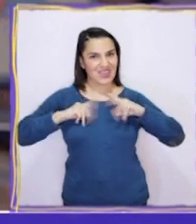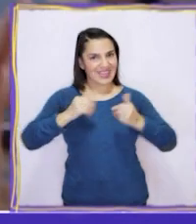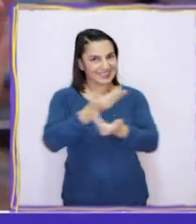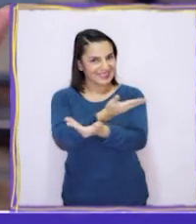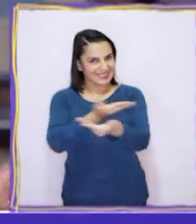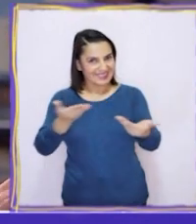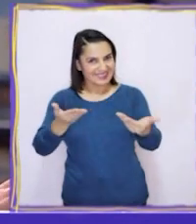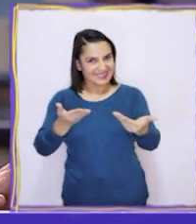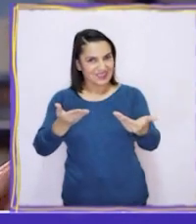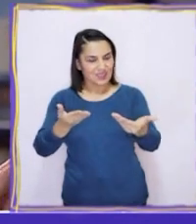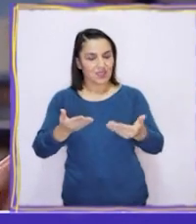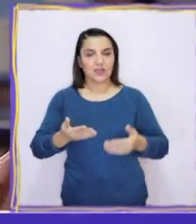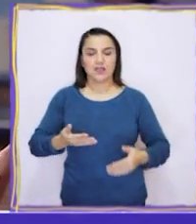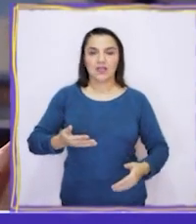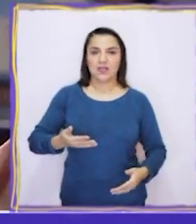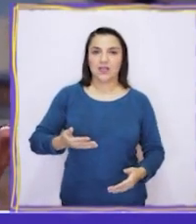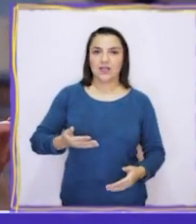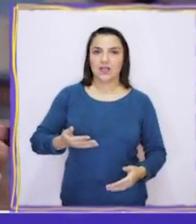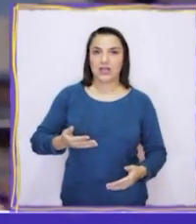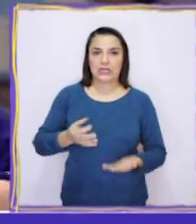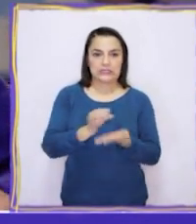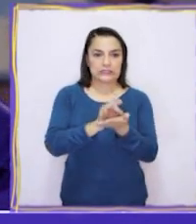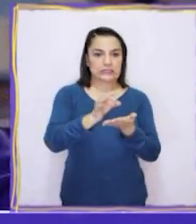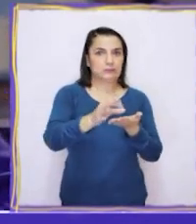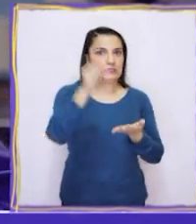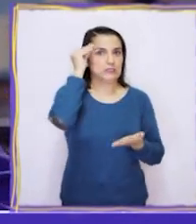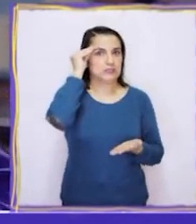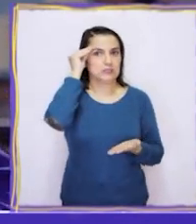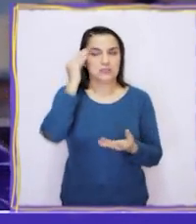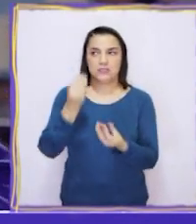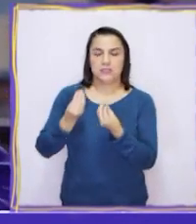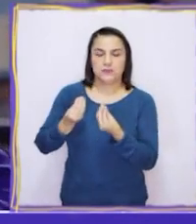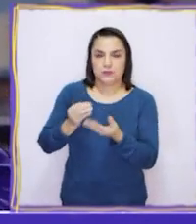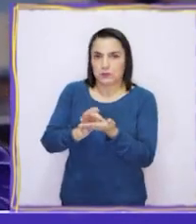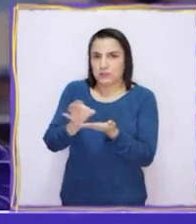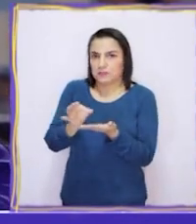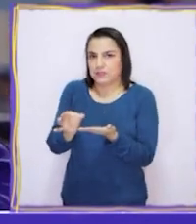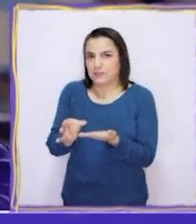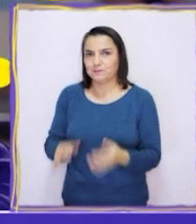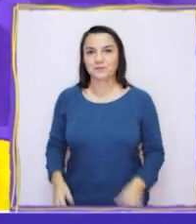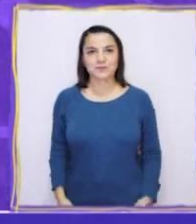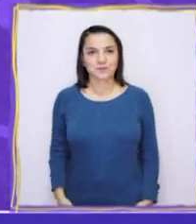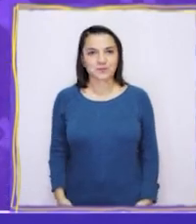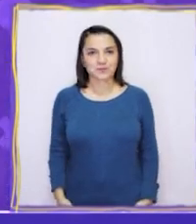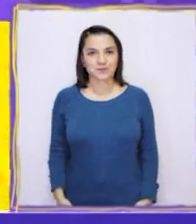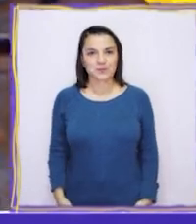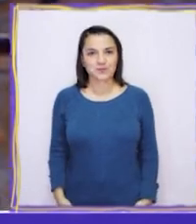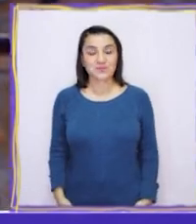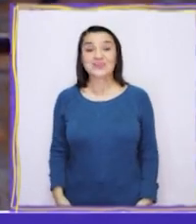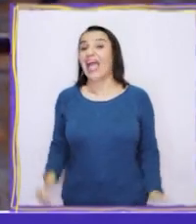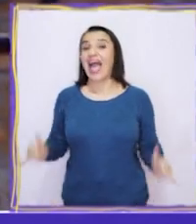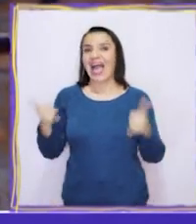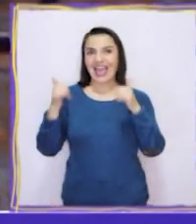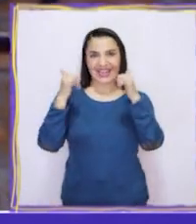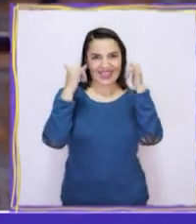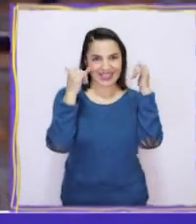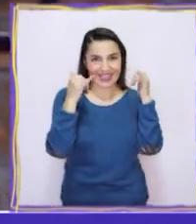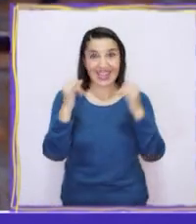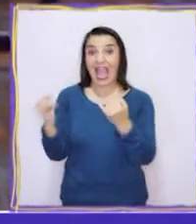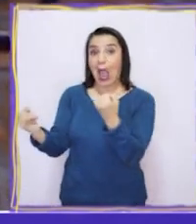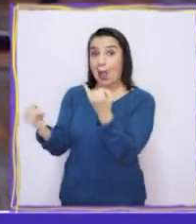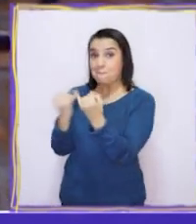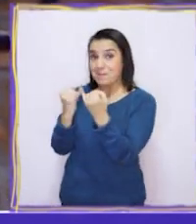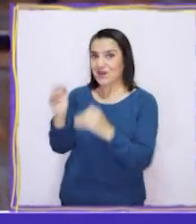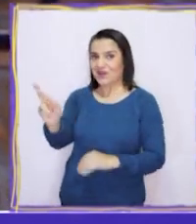¡Los felicito! ¡Buenito! ¡Uf! ¿Y las semillas? ¿Qué habrá pasado con ellas? ¡Qué alegría!